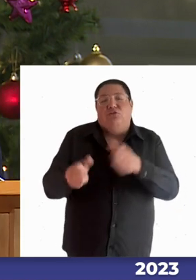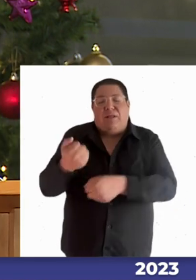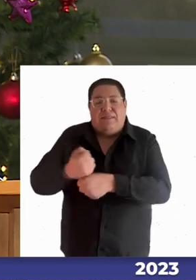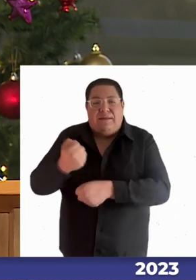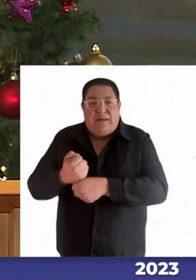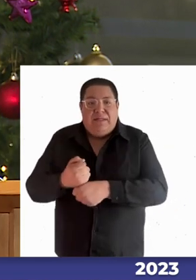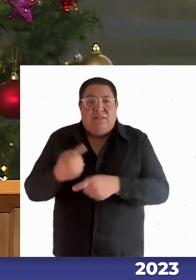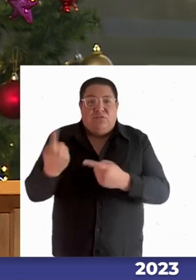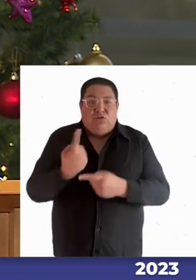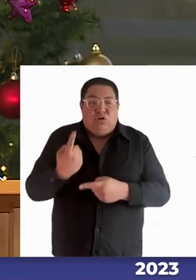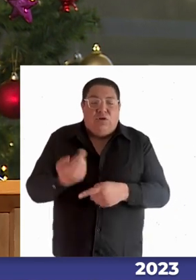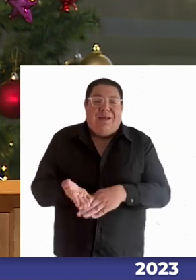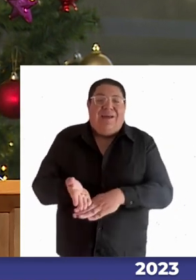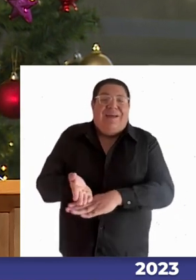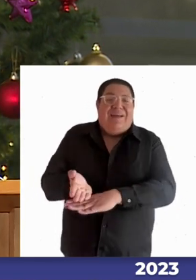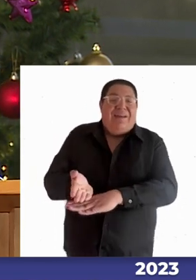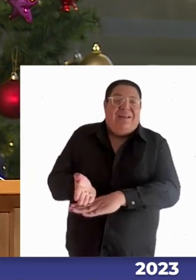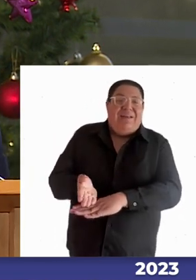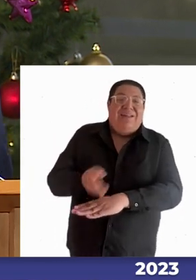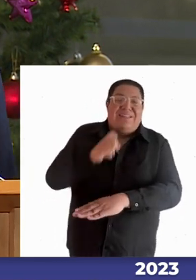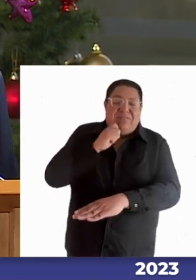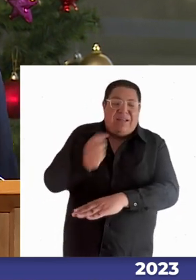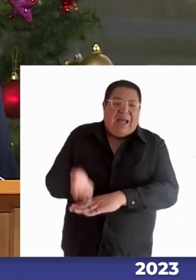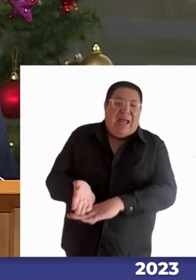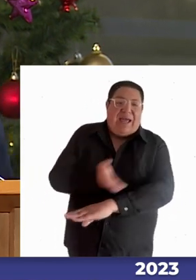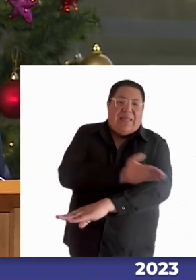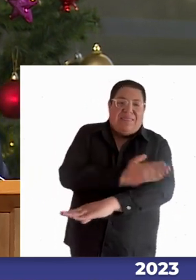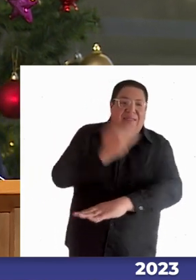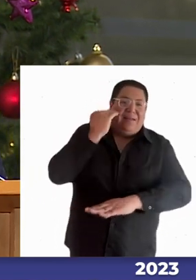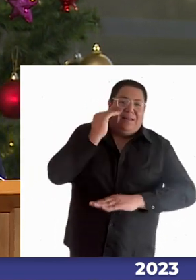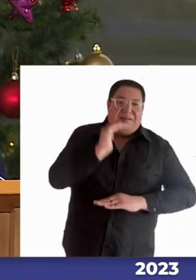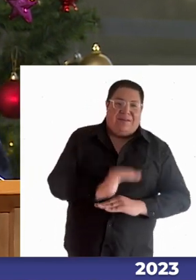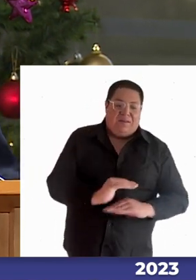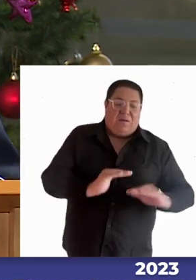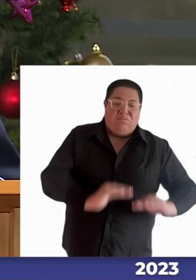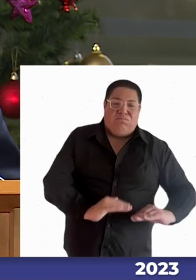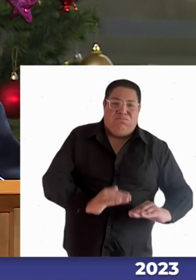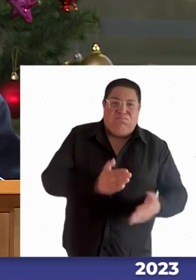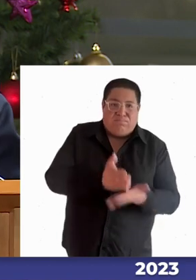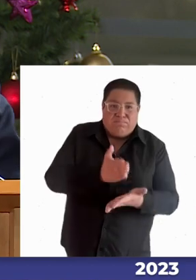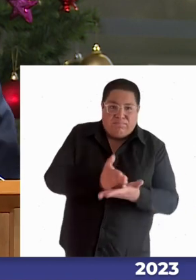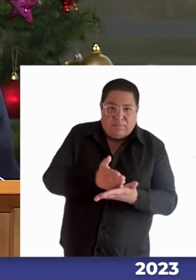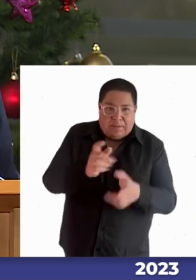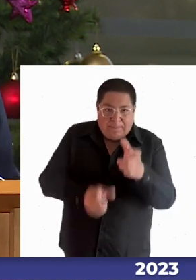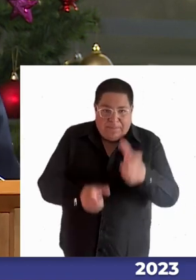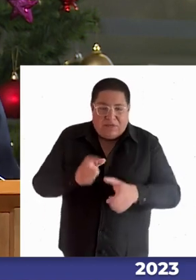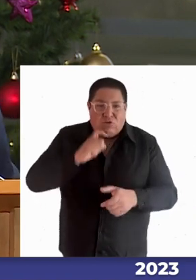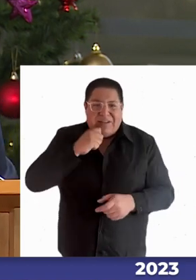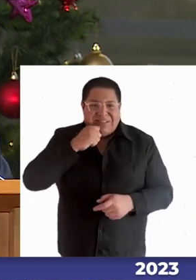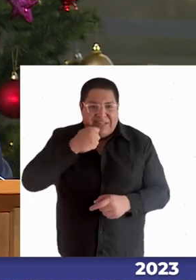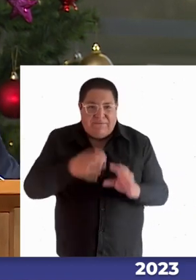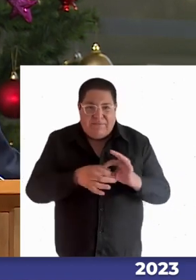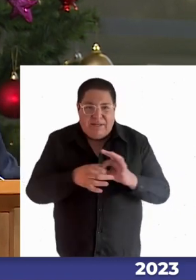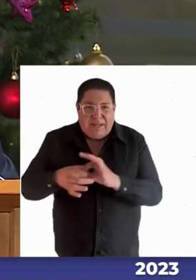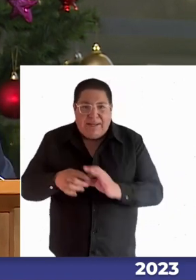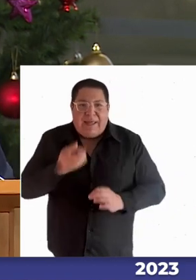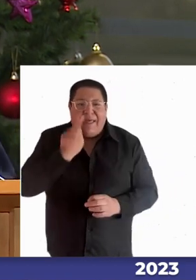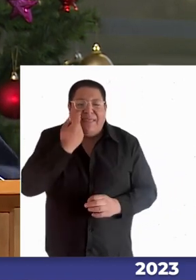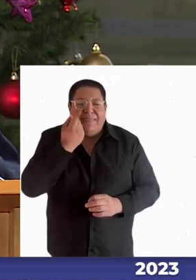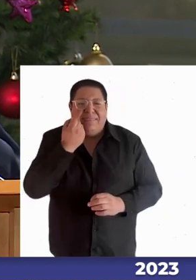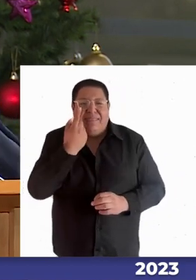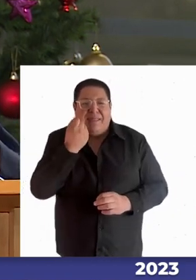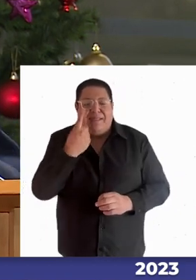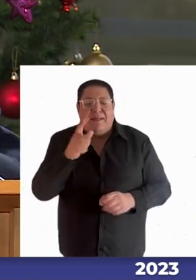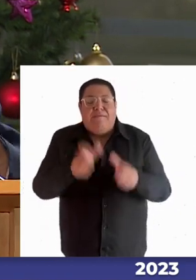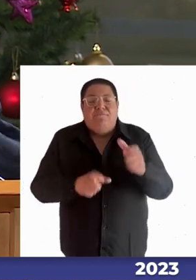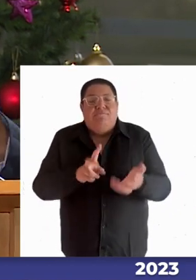desde la inclusión a nivel escolar a nivel de lo que significa entender esta realidad